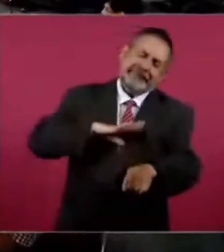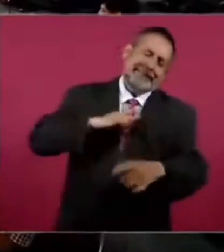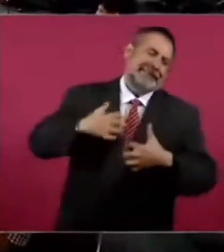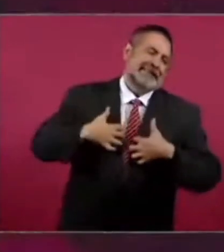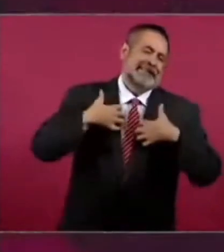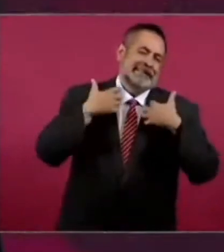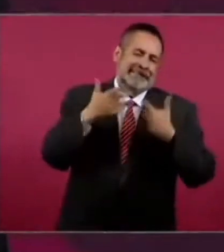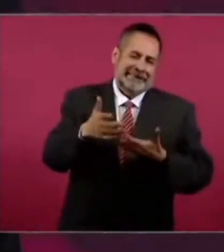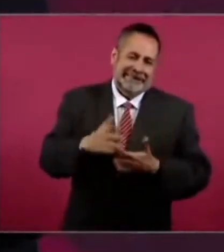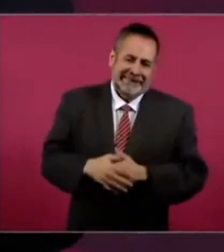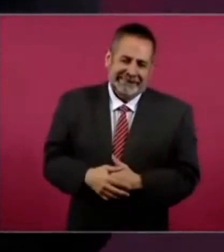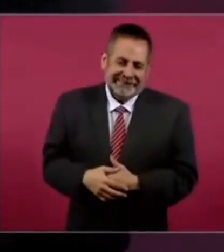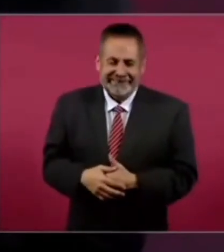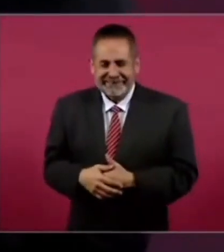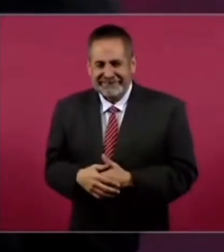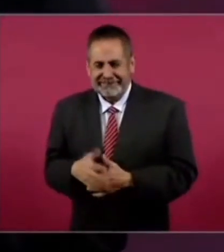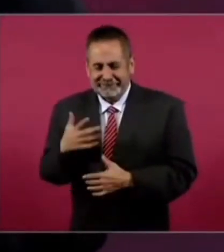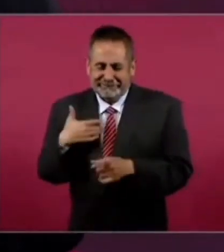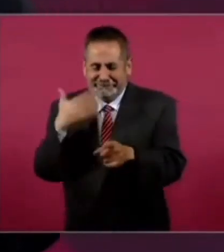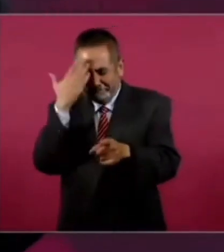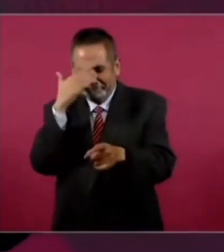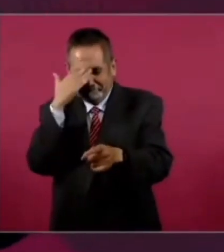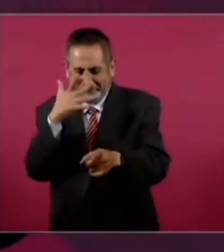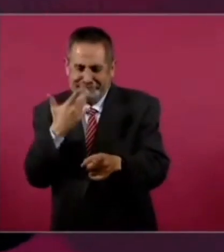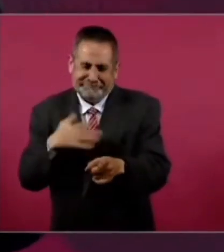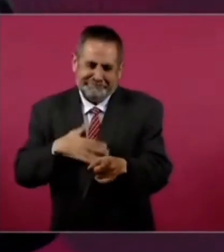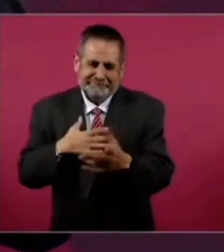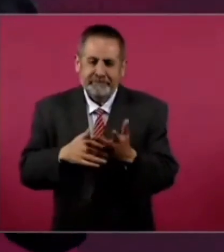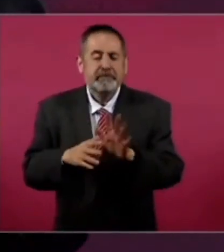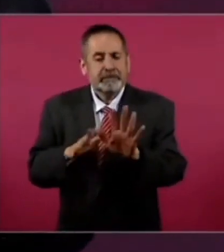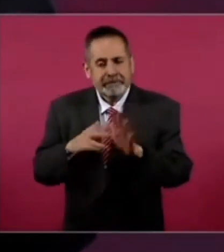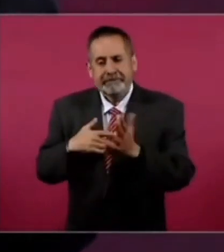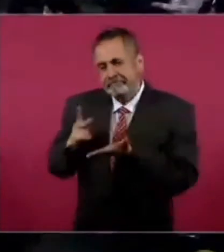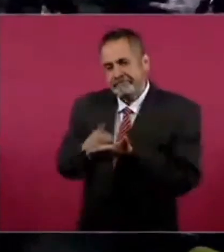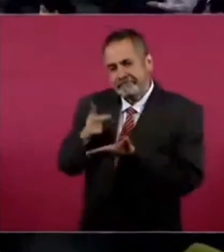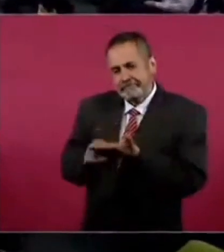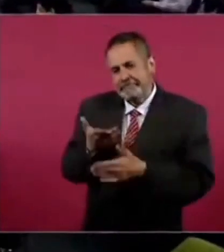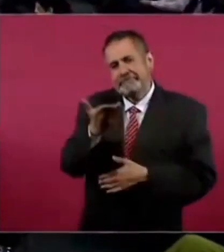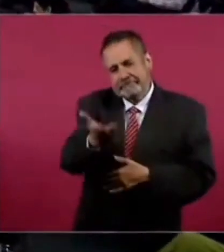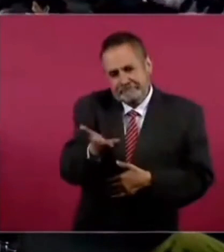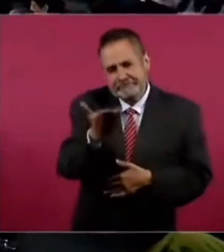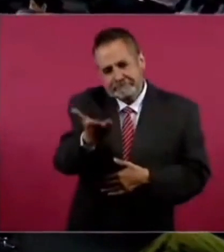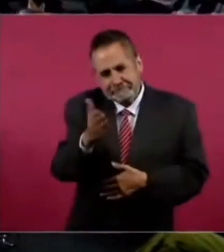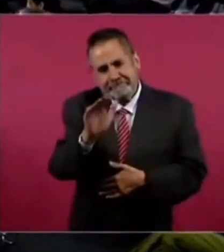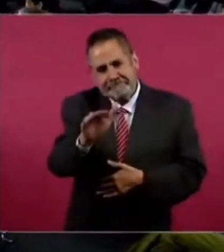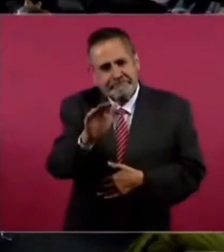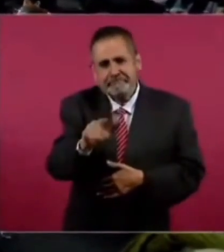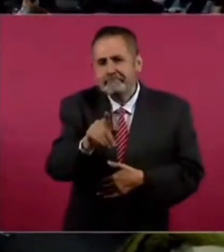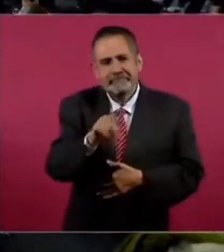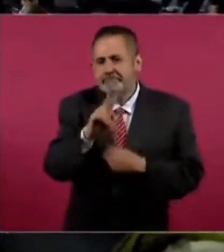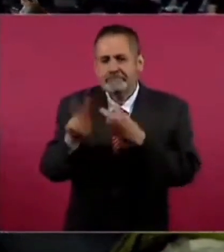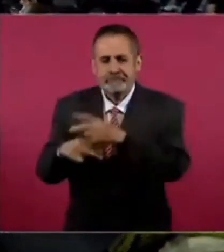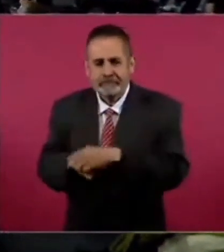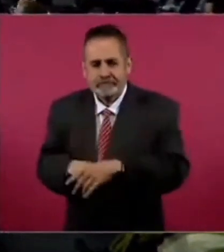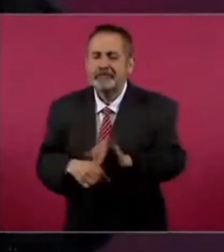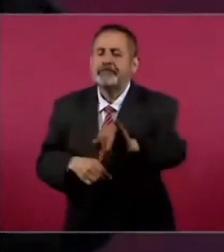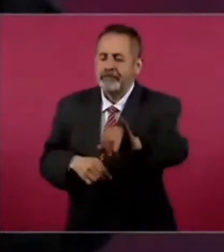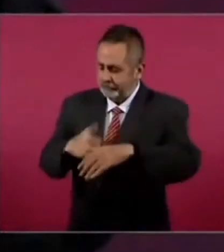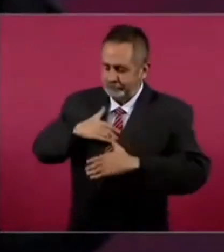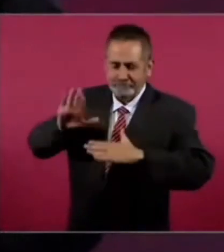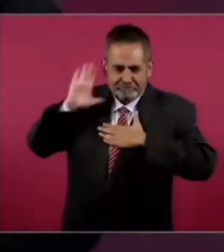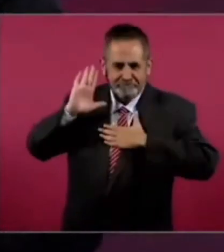lo sé, que eso sí caliente, yo lo sé, yo lo sé. Porque yo ya se lo he planteado varias veces y la verdad es que no nos ha dado nada. Sí, voy a ir, ya.